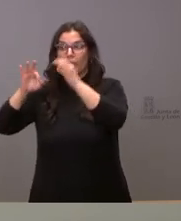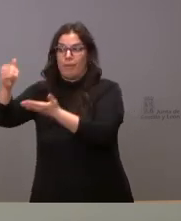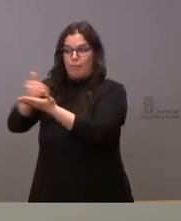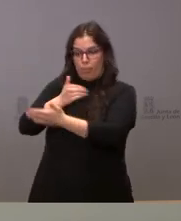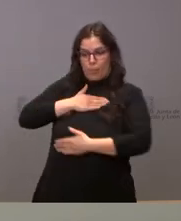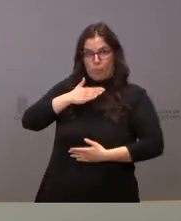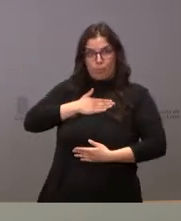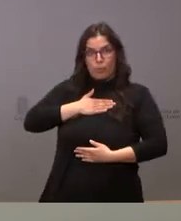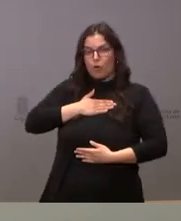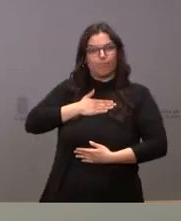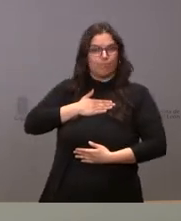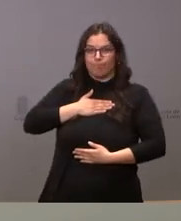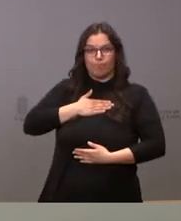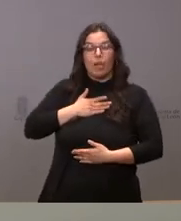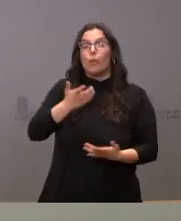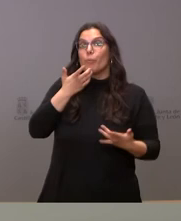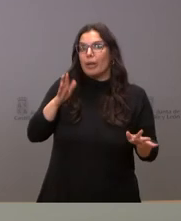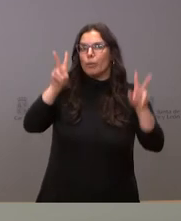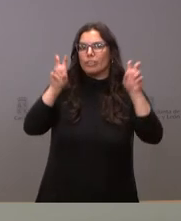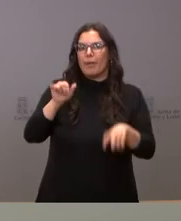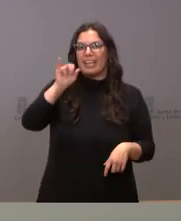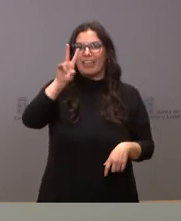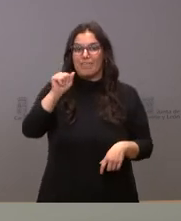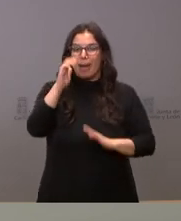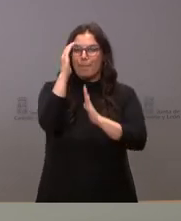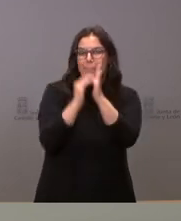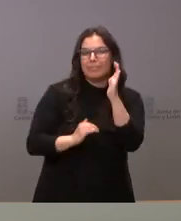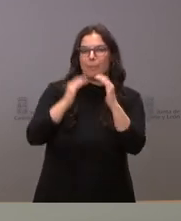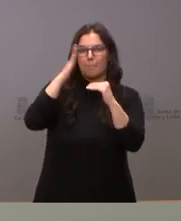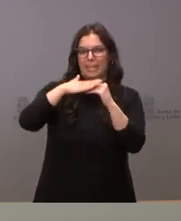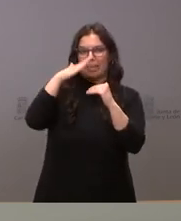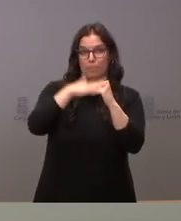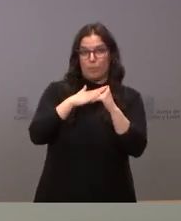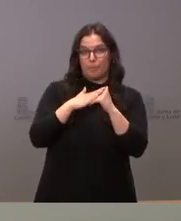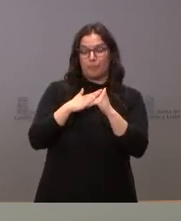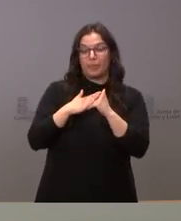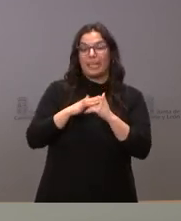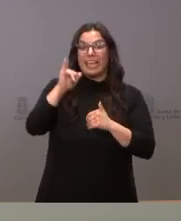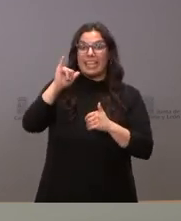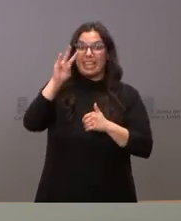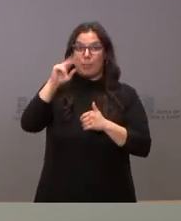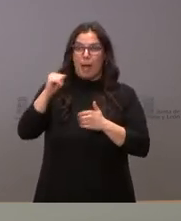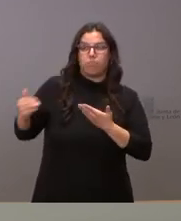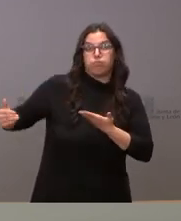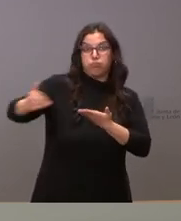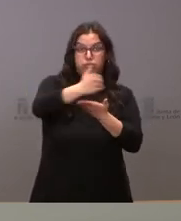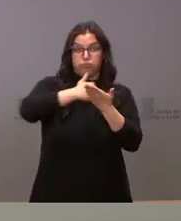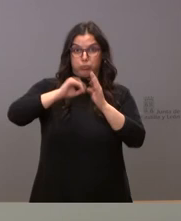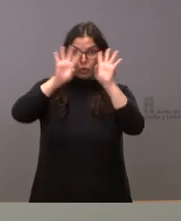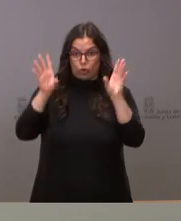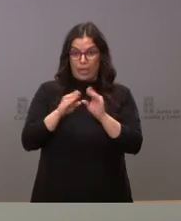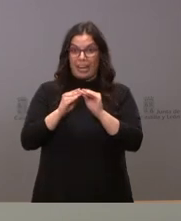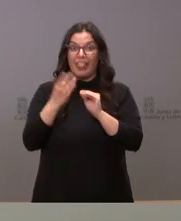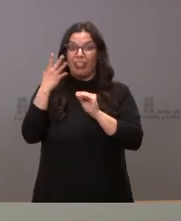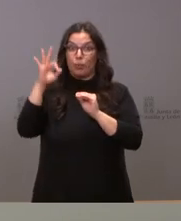en práctica de un IVA súper reducido la mitad de la recaudación del IVA corresponde a las comunidades autónomas y por tanto estábamos dispuestos